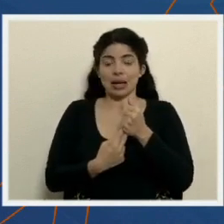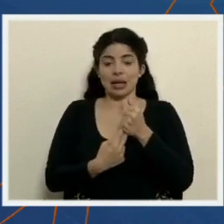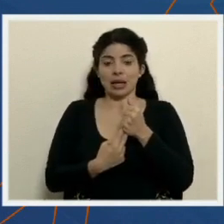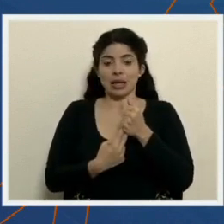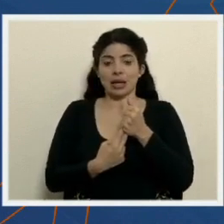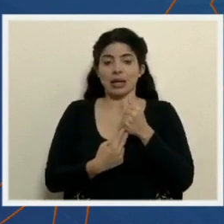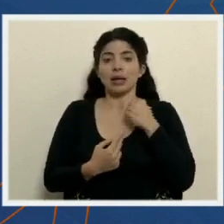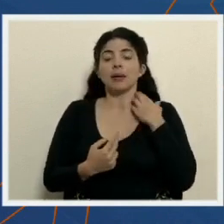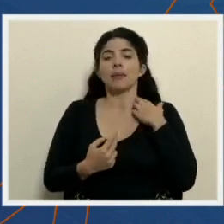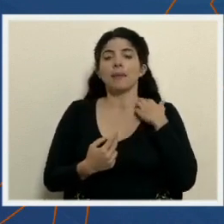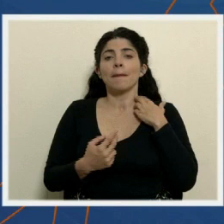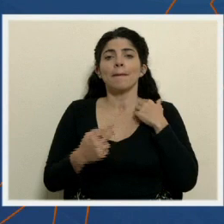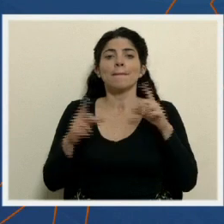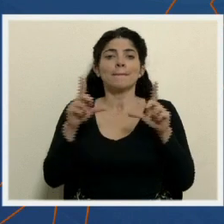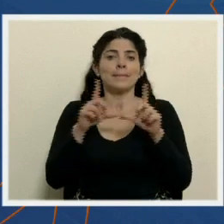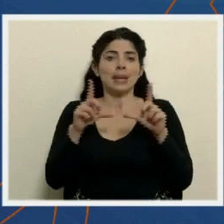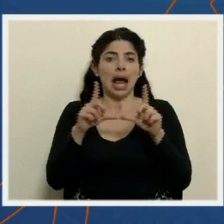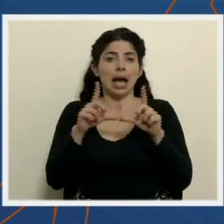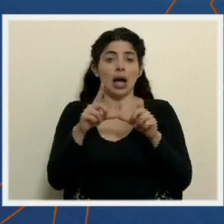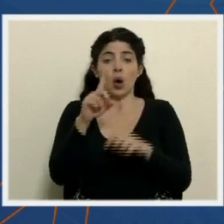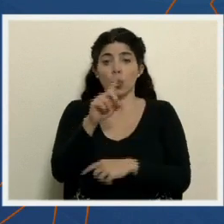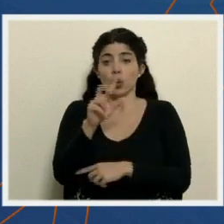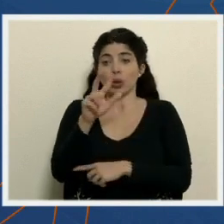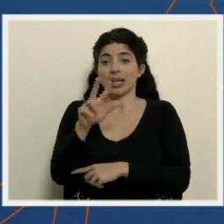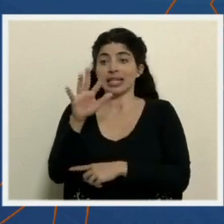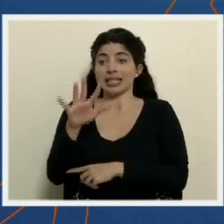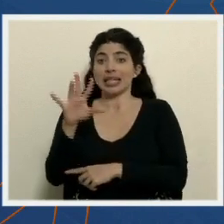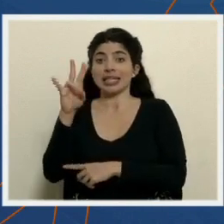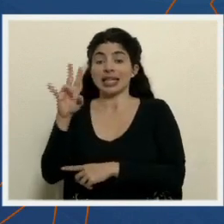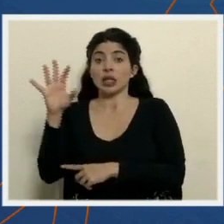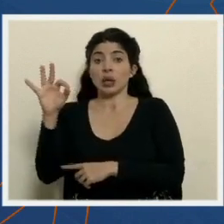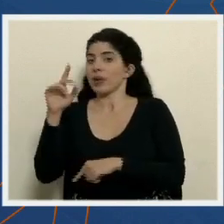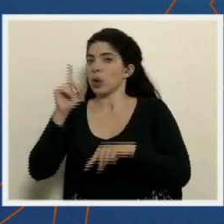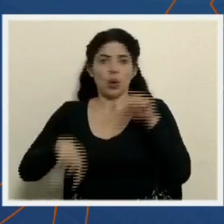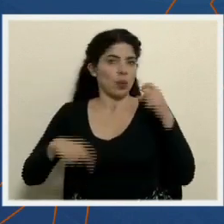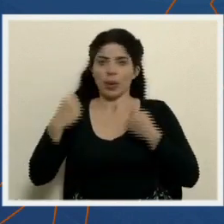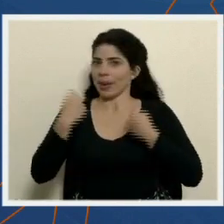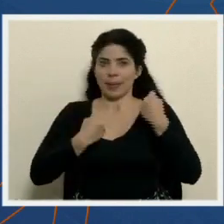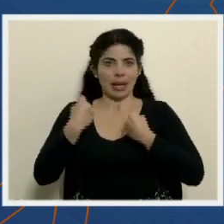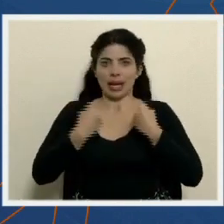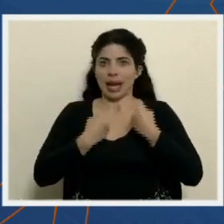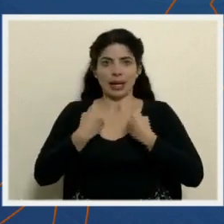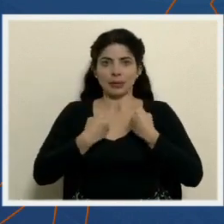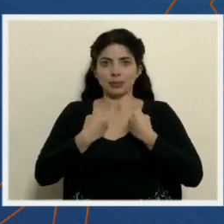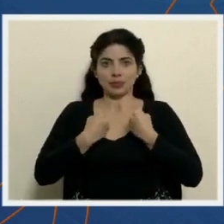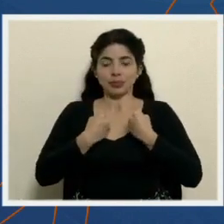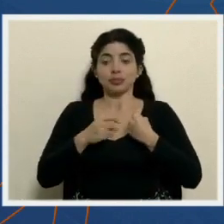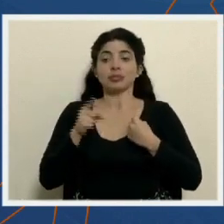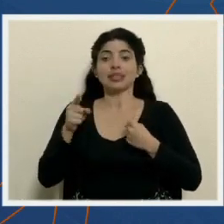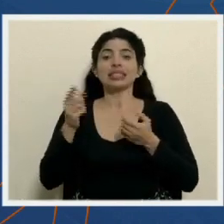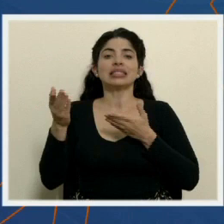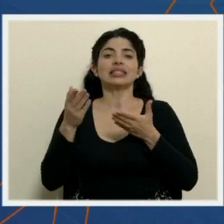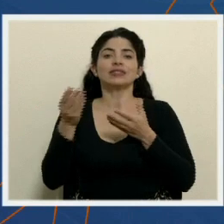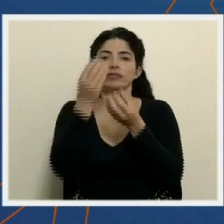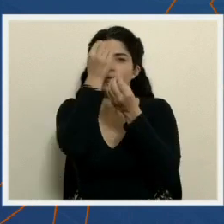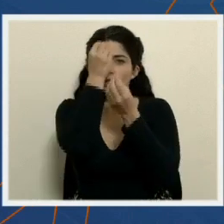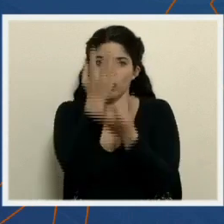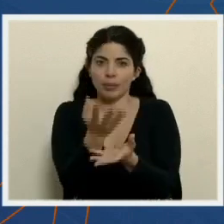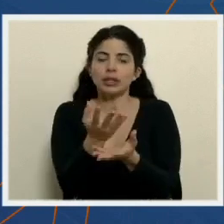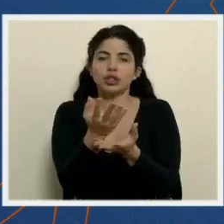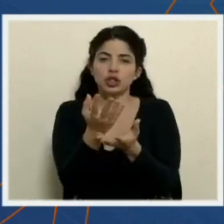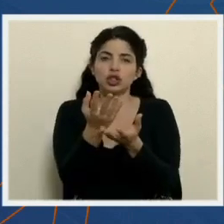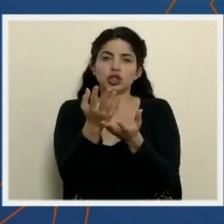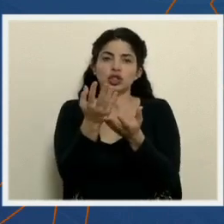supuesto, aquellas placas que terminen en 1, 3, 5, 7 y 9. Esto es un servicio de información que se